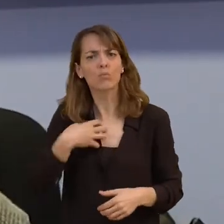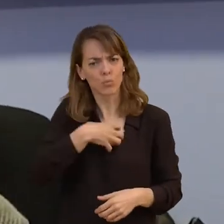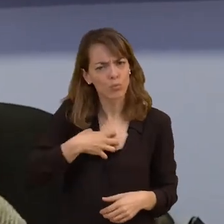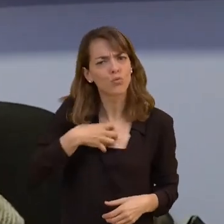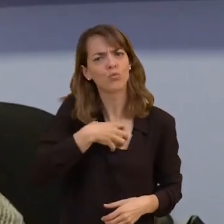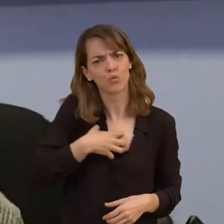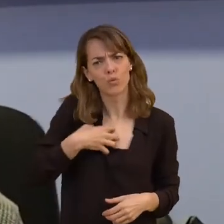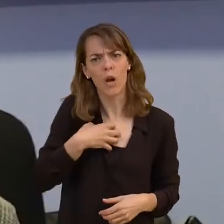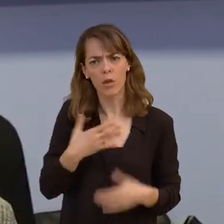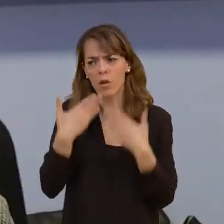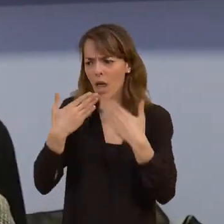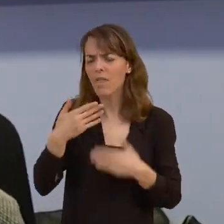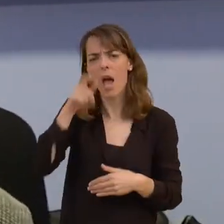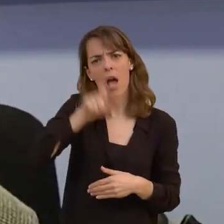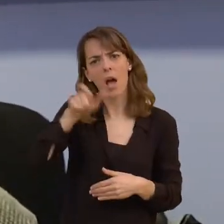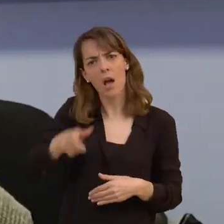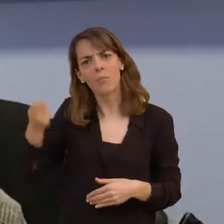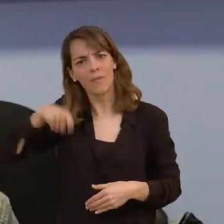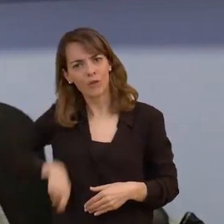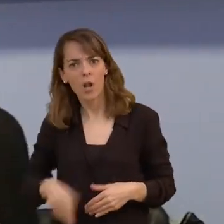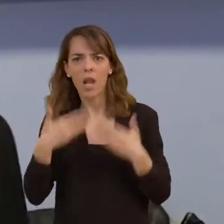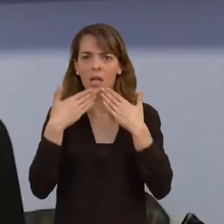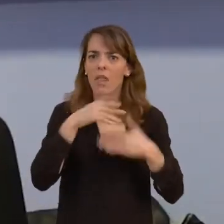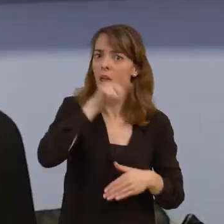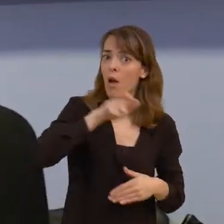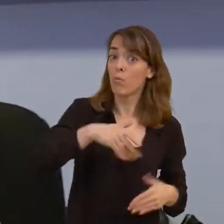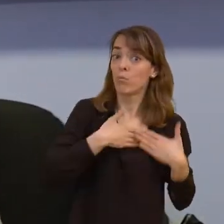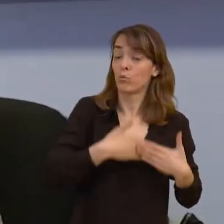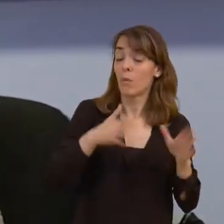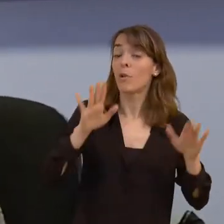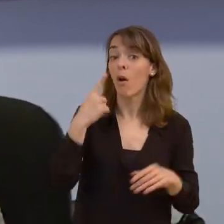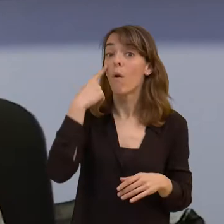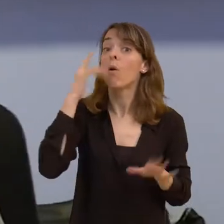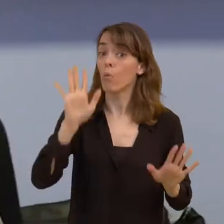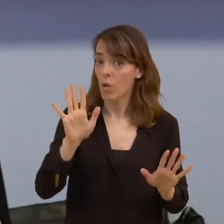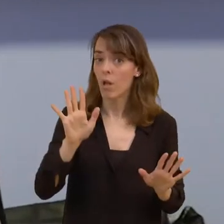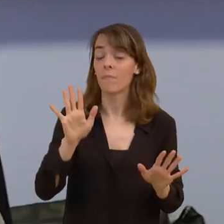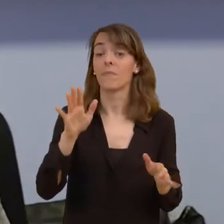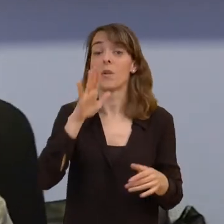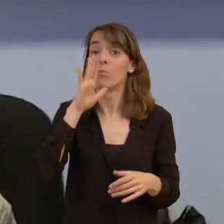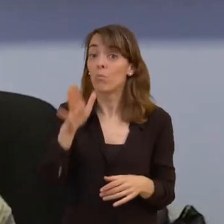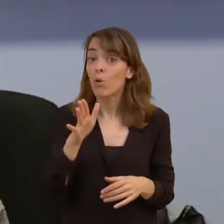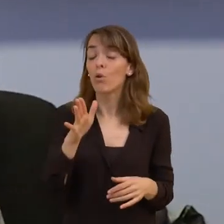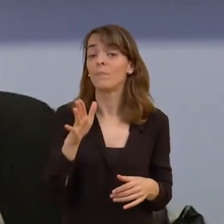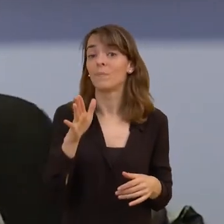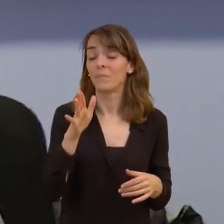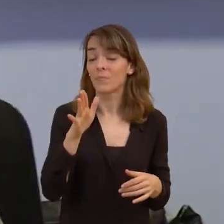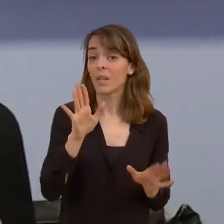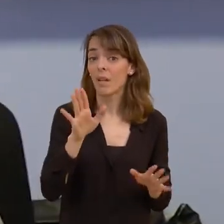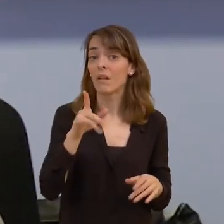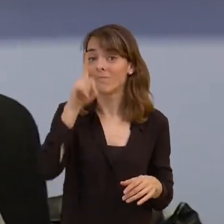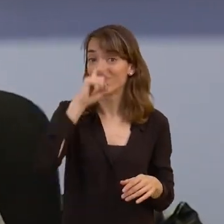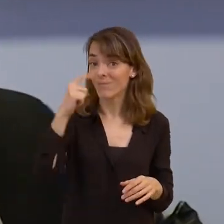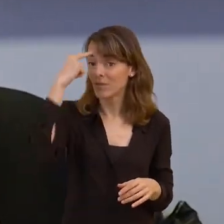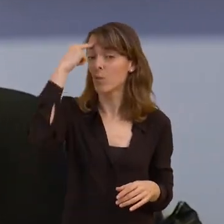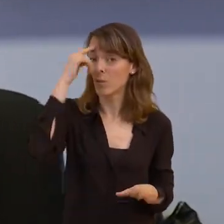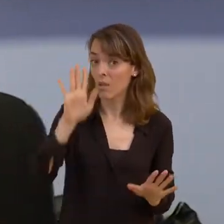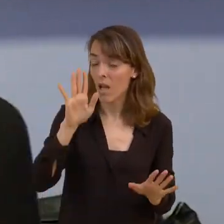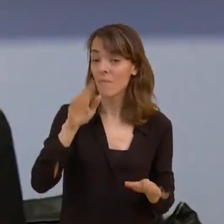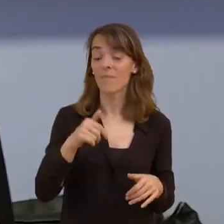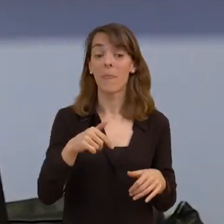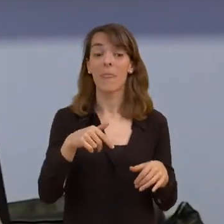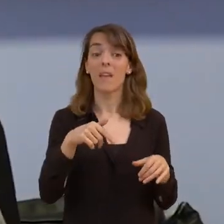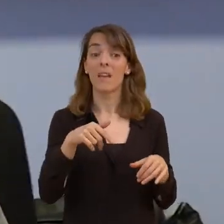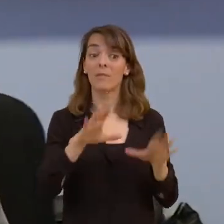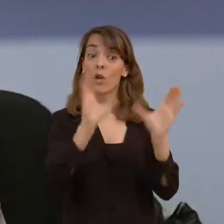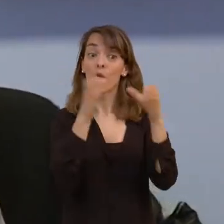mucho esfuerzo por parte de profesionales y también por parte de voluntarios pero ojo, cuidado porque hay que tener hay que tener en